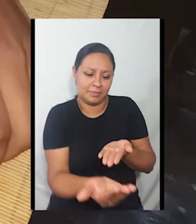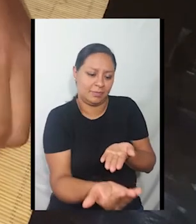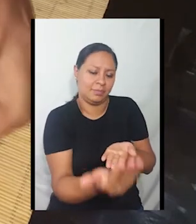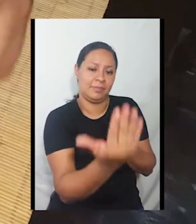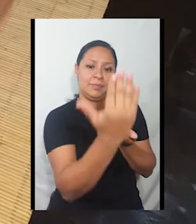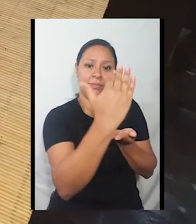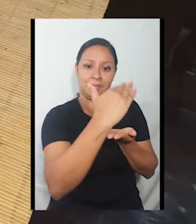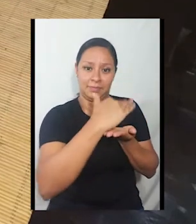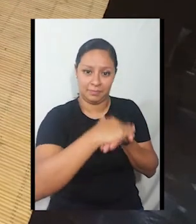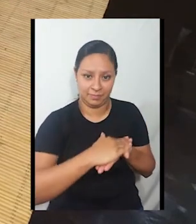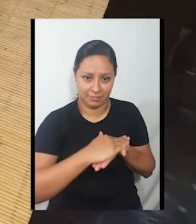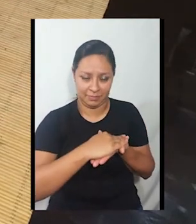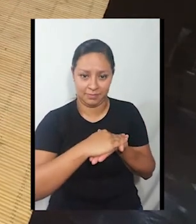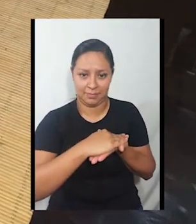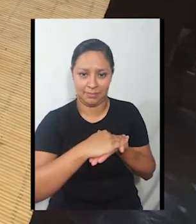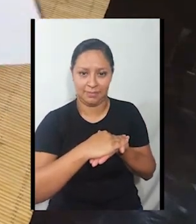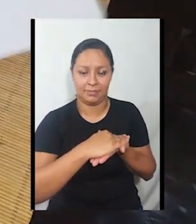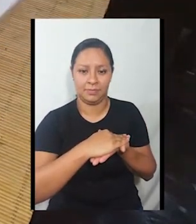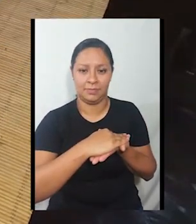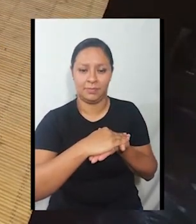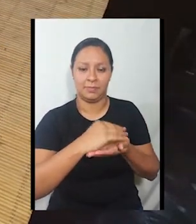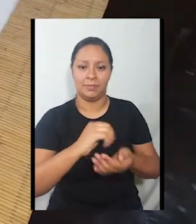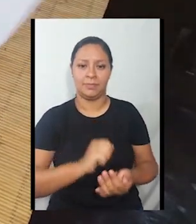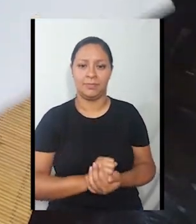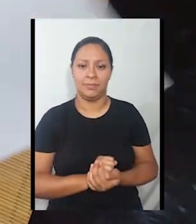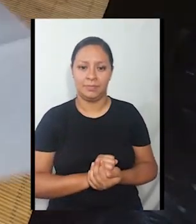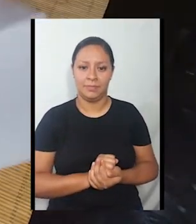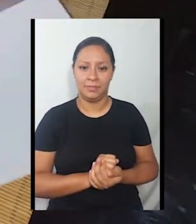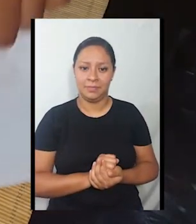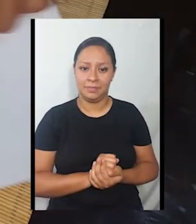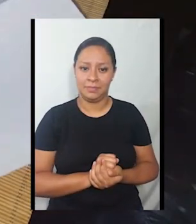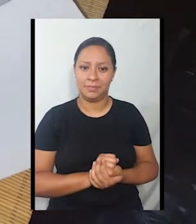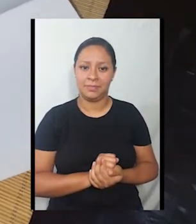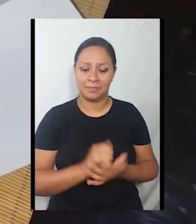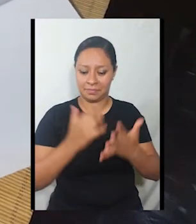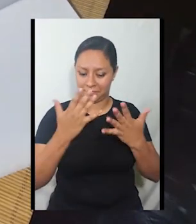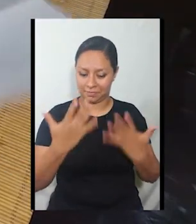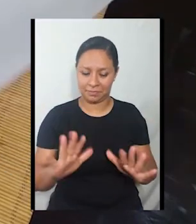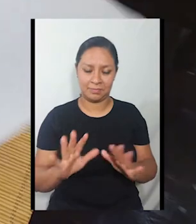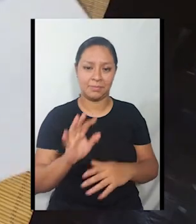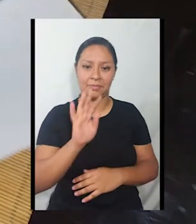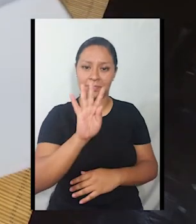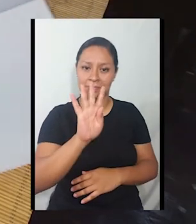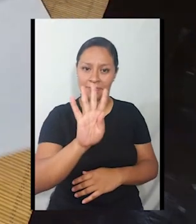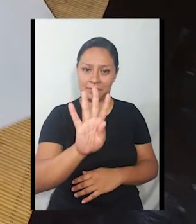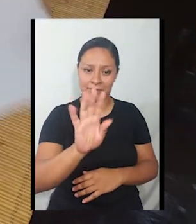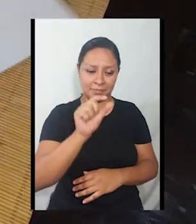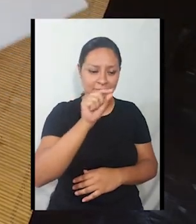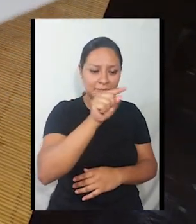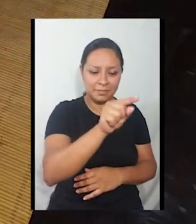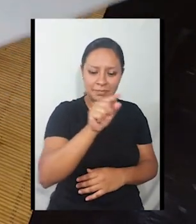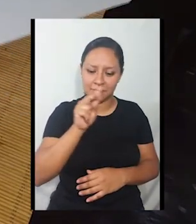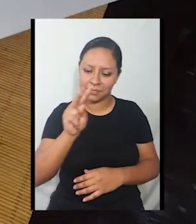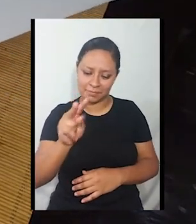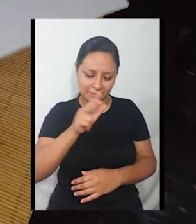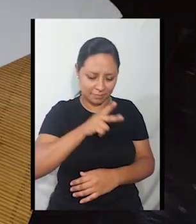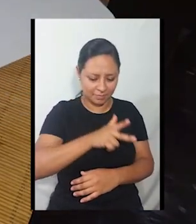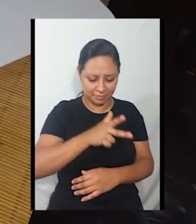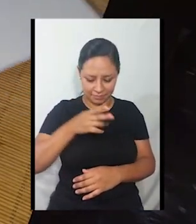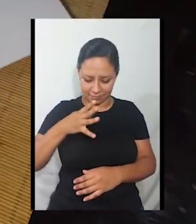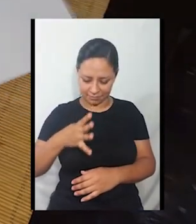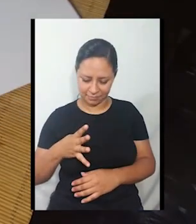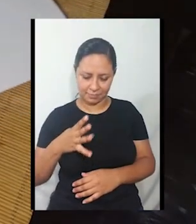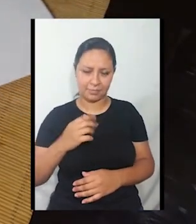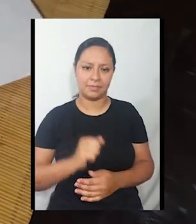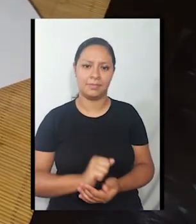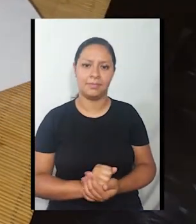Y así nos va a quedar las cuatro partes. Una, dos, tres, cuatro. ¿Qué vamos a hacer con